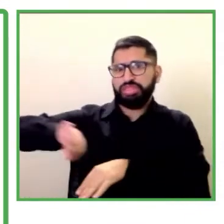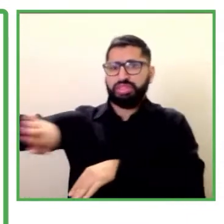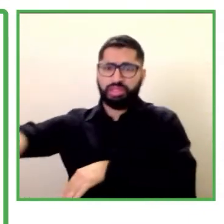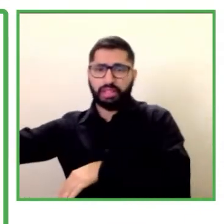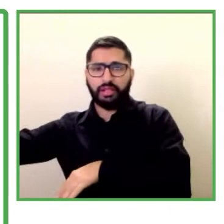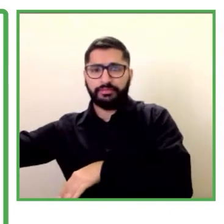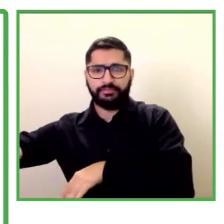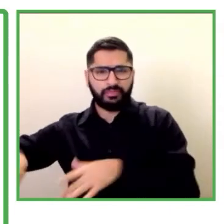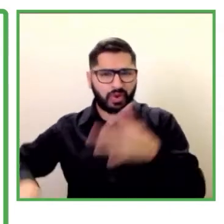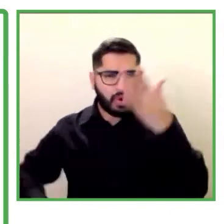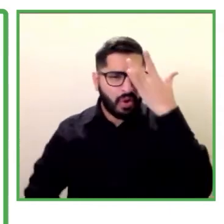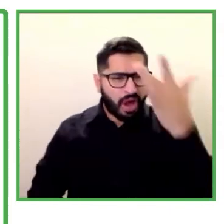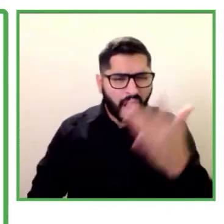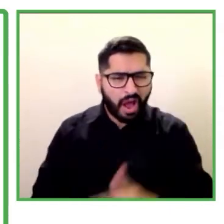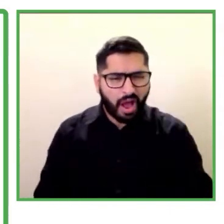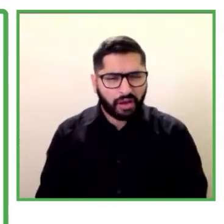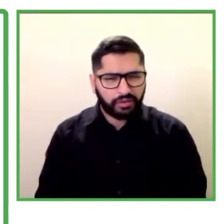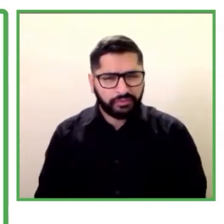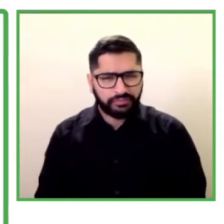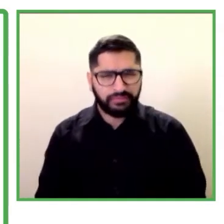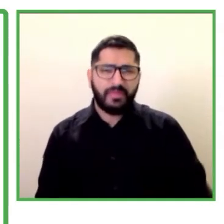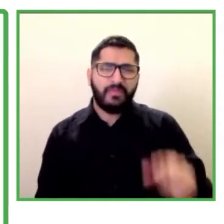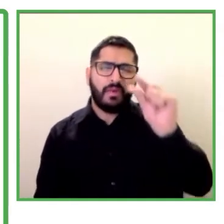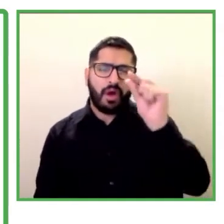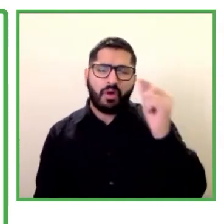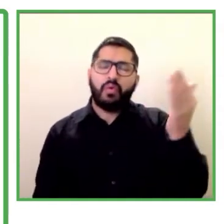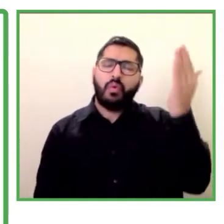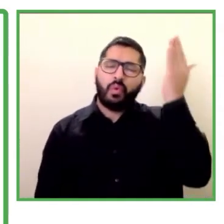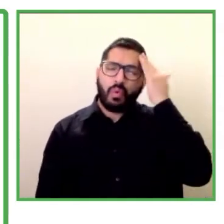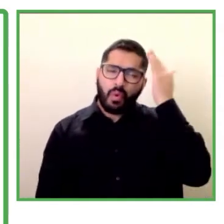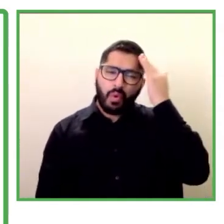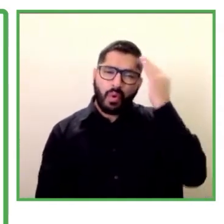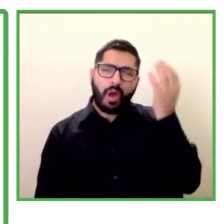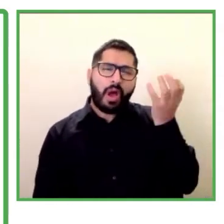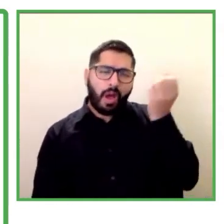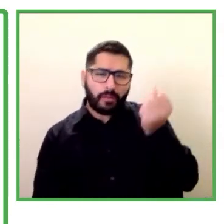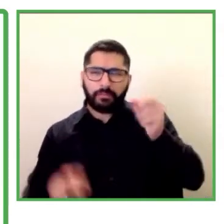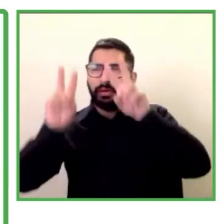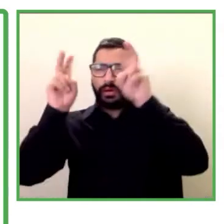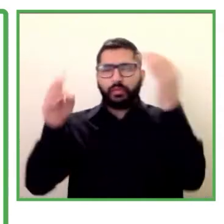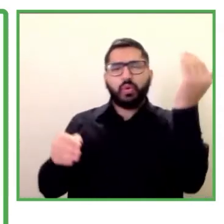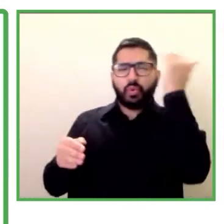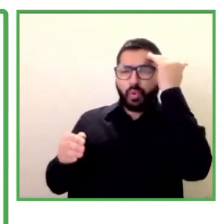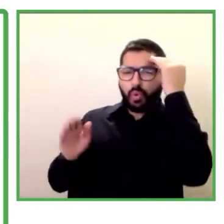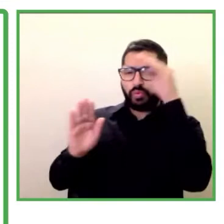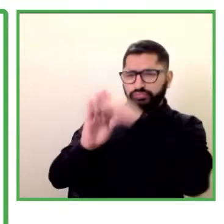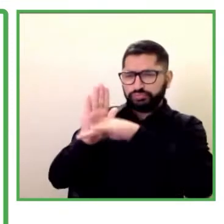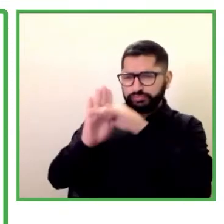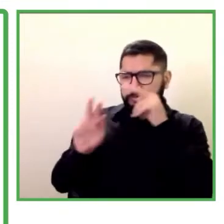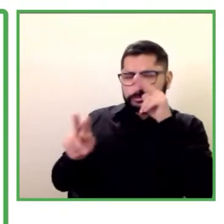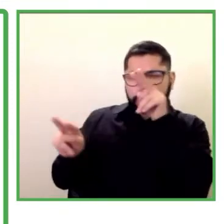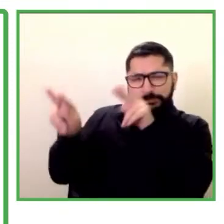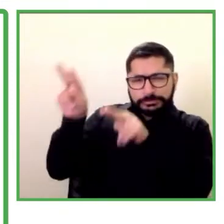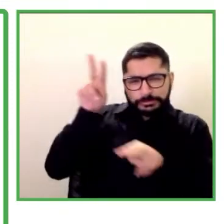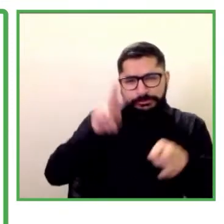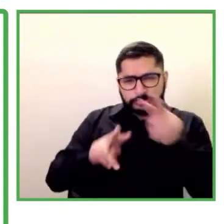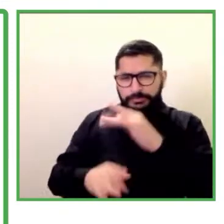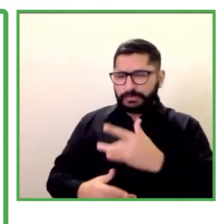sobre el tema se seguía viendo desde un punto de vista altruista filantrópico en lugar de ver a las personas